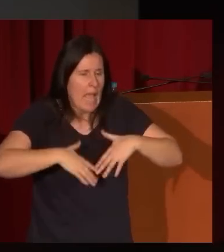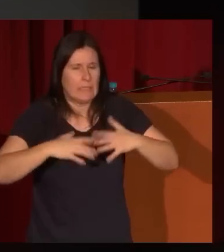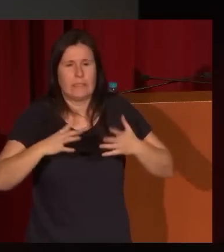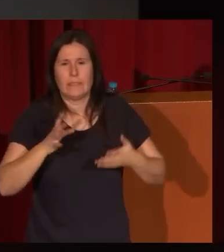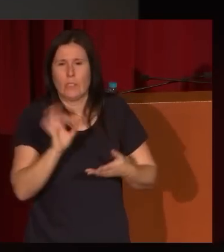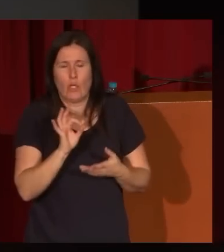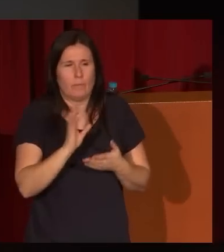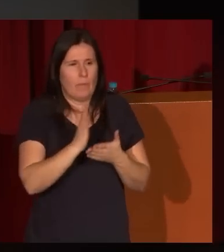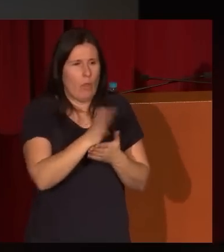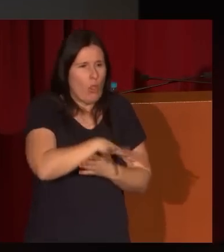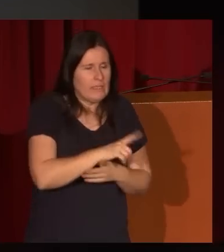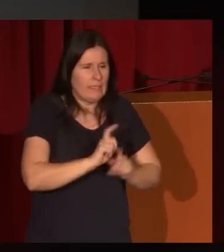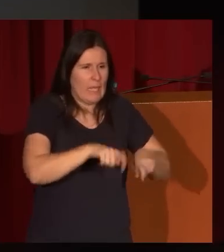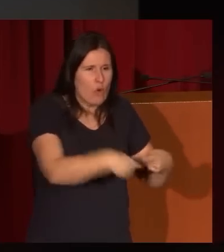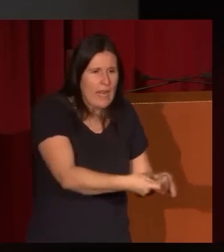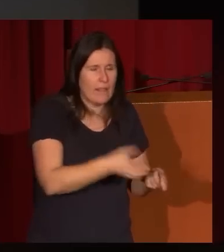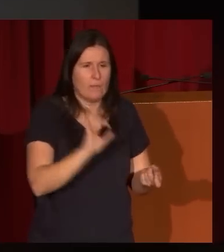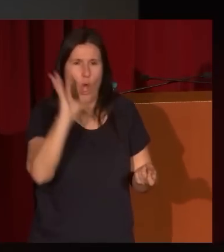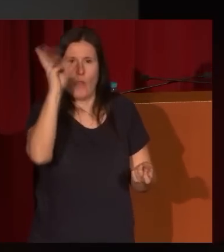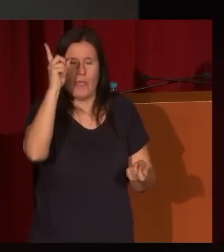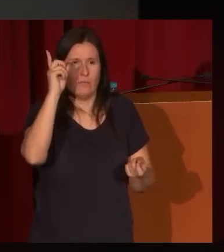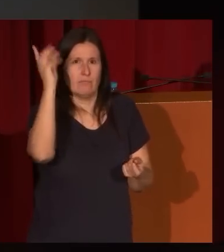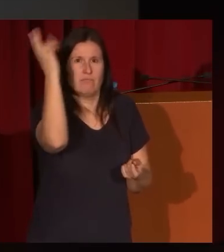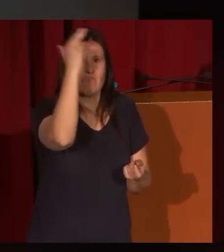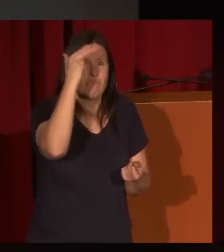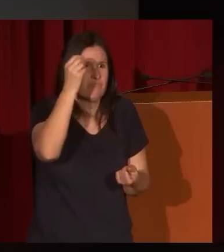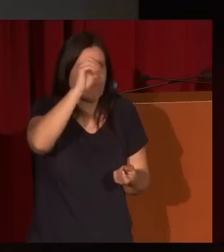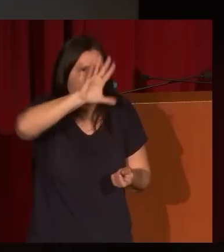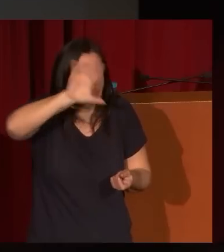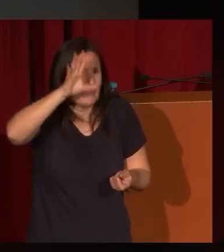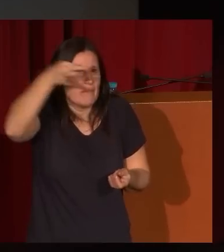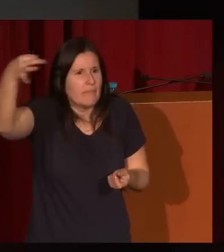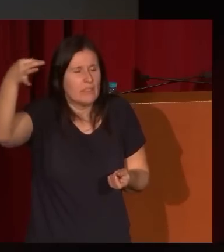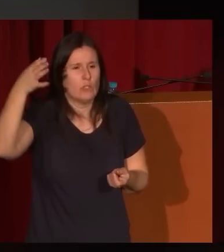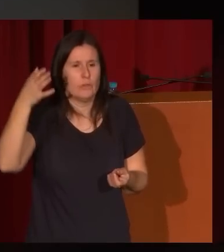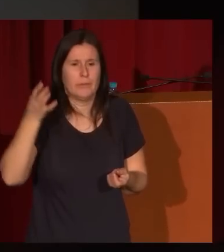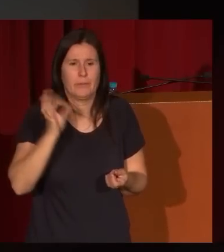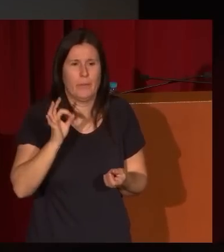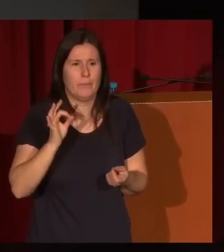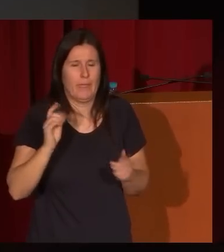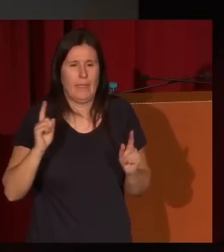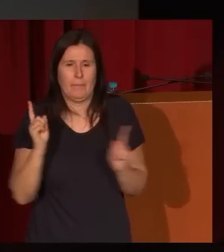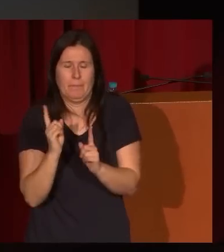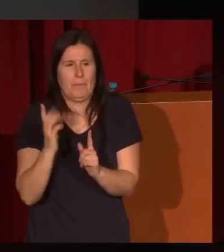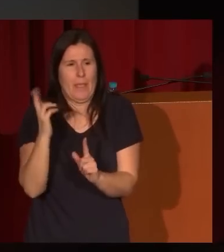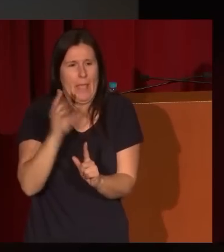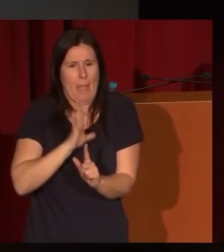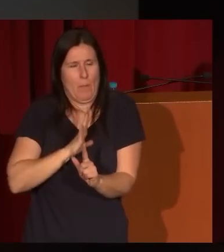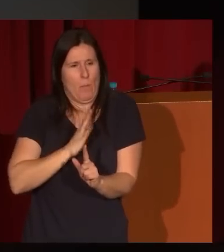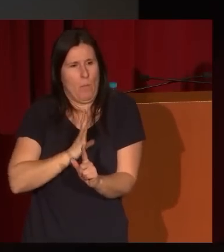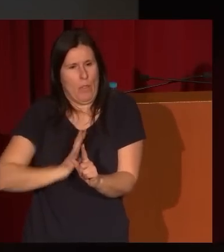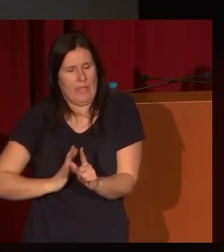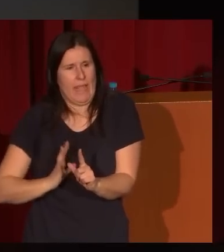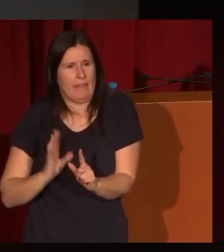partes de naturaleza con cielos muy desarrollados con una abreviación abocetada de las